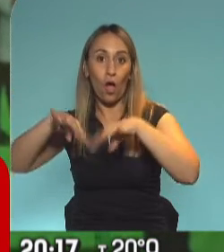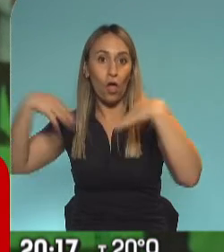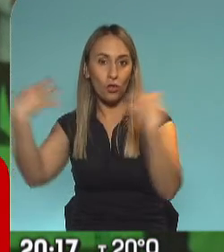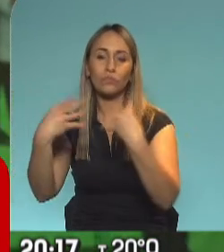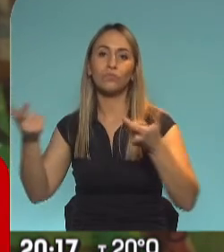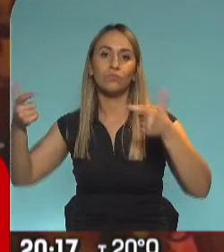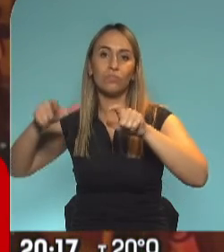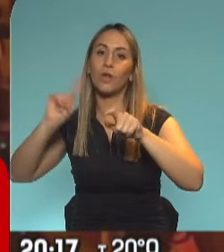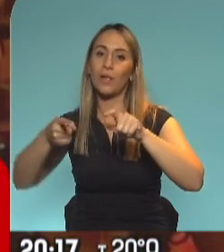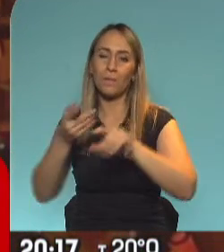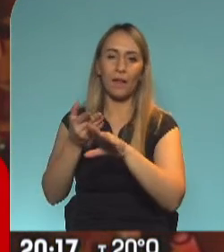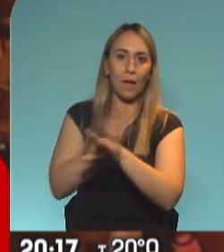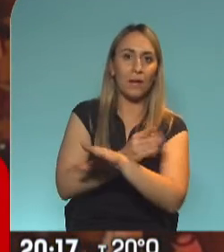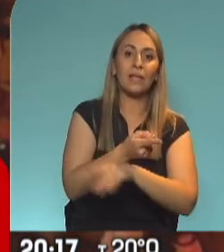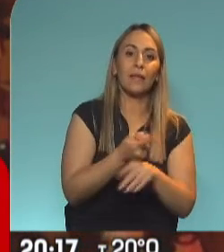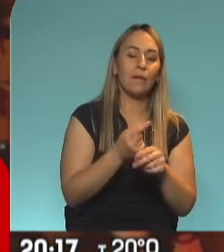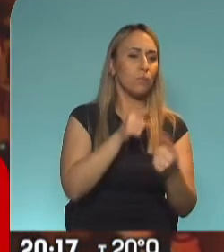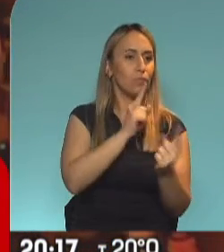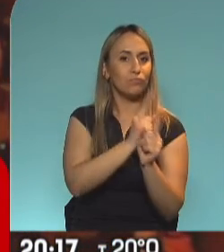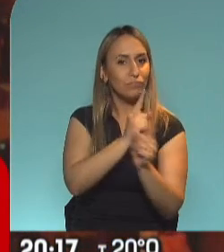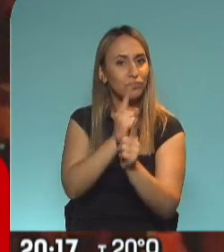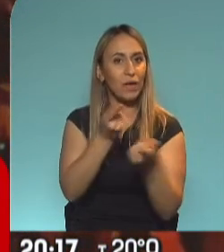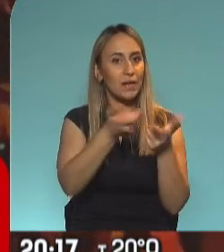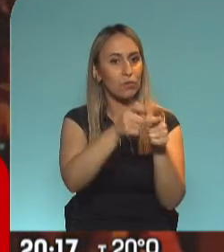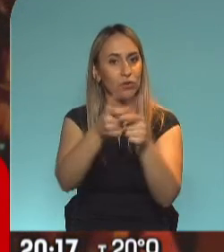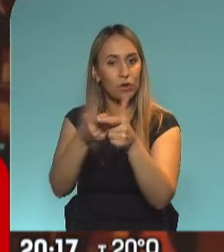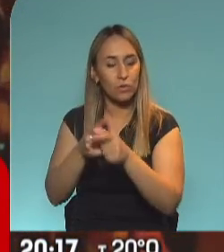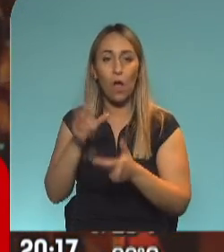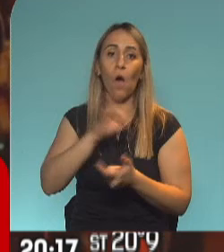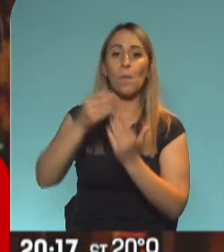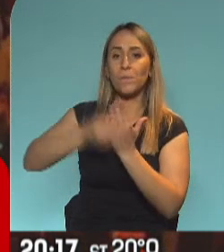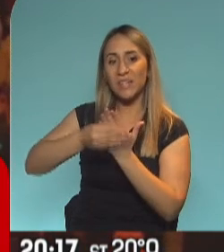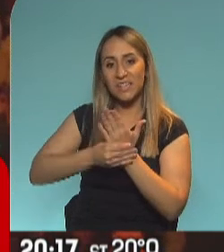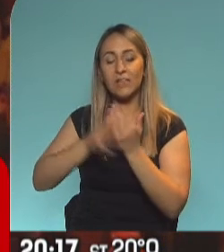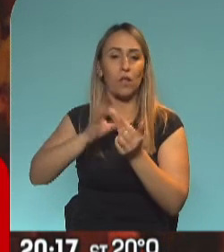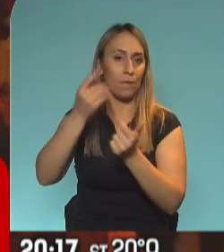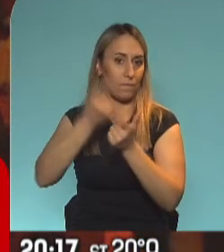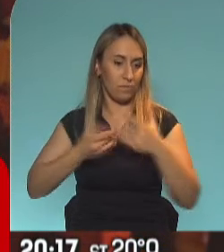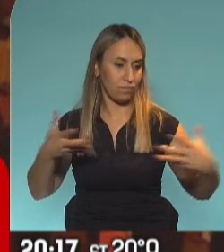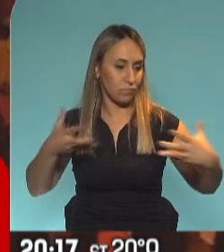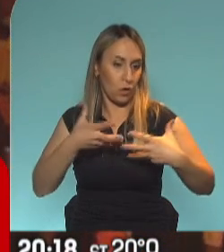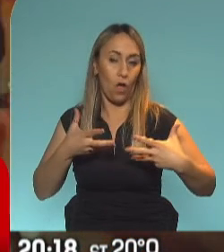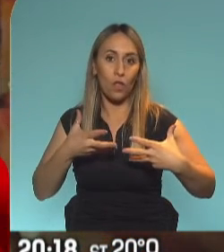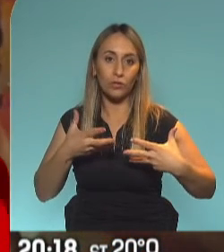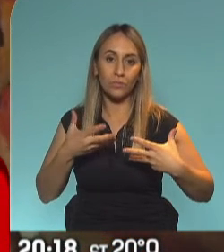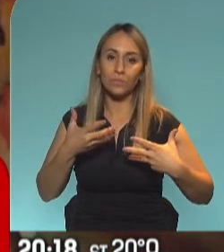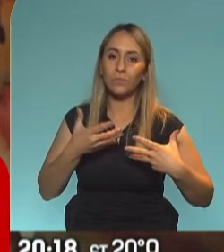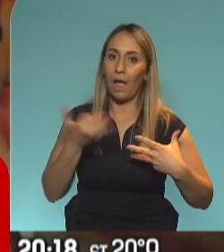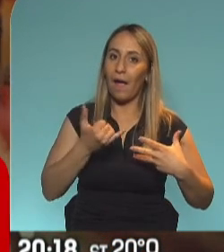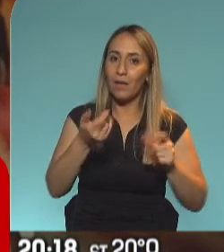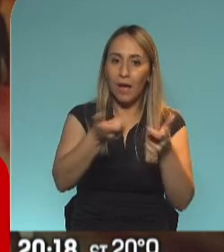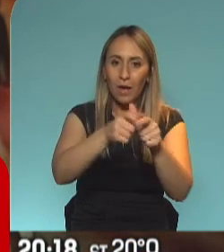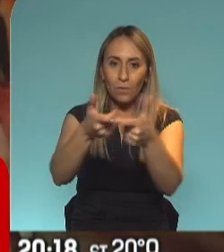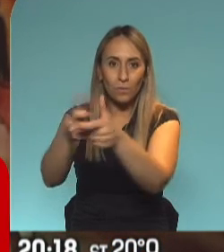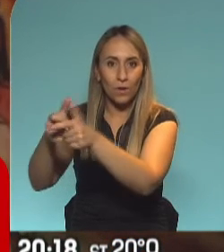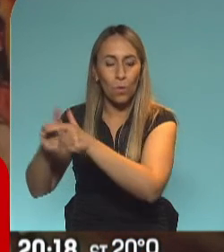encuentros de los asesores, las segundas líneas, los ministros que también posibilitan... Encuentros que dan base a futuros